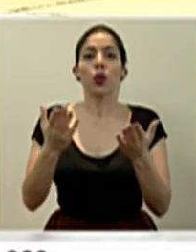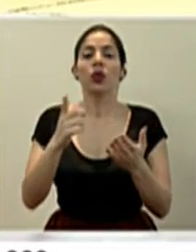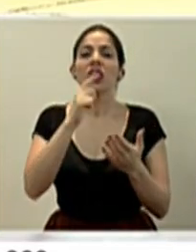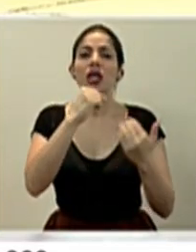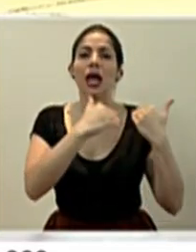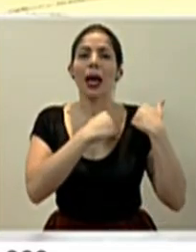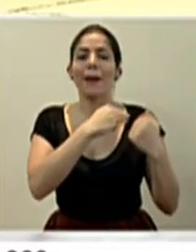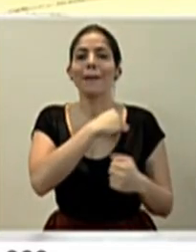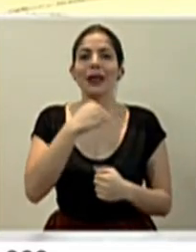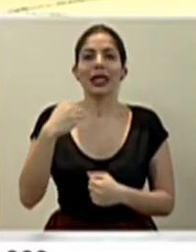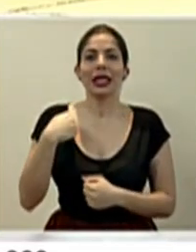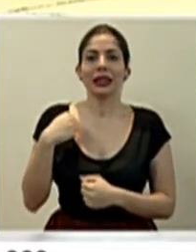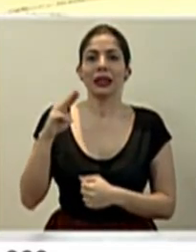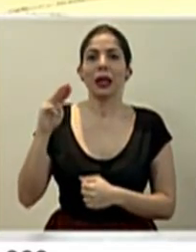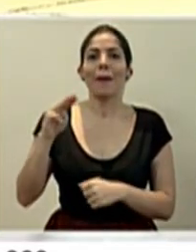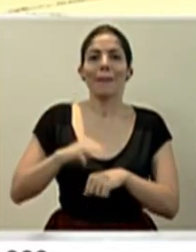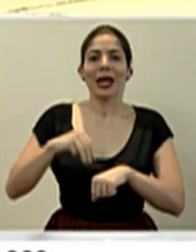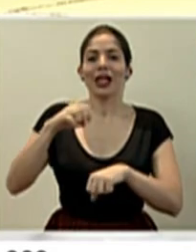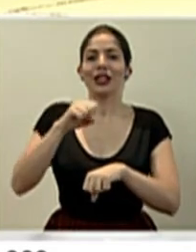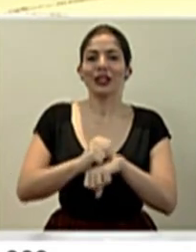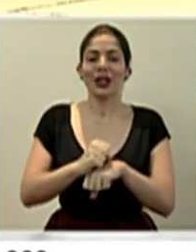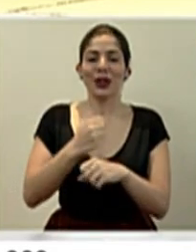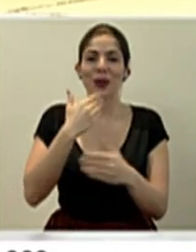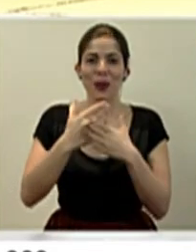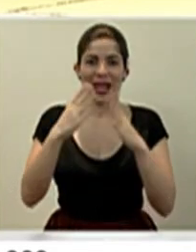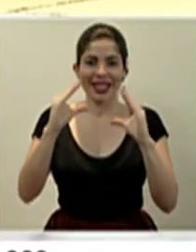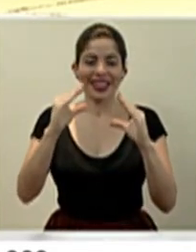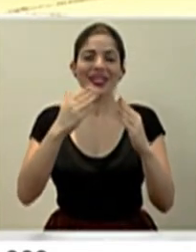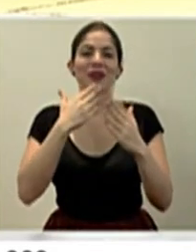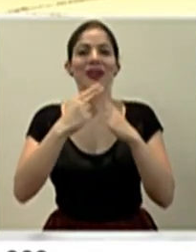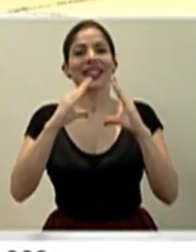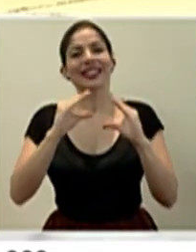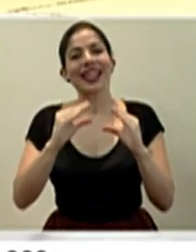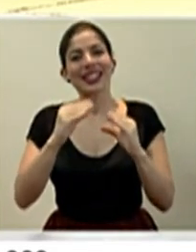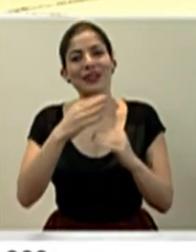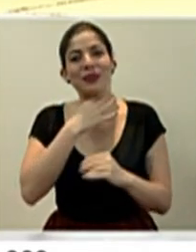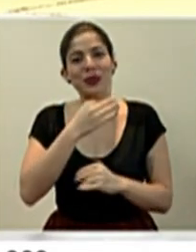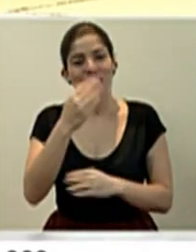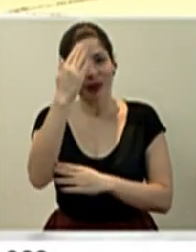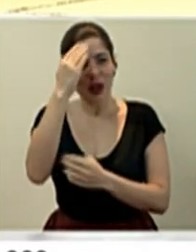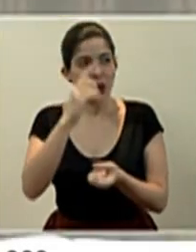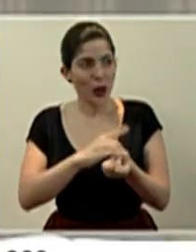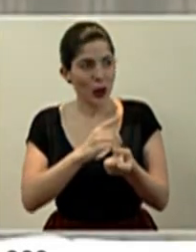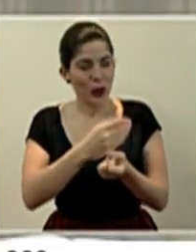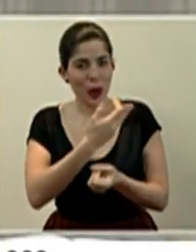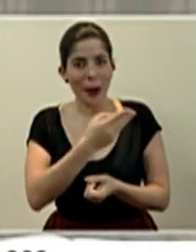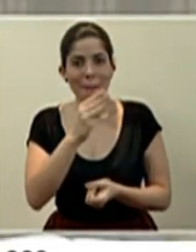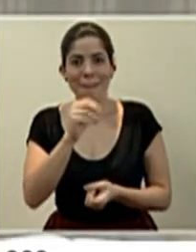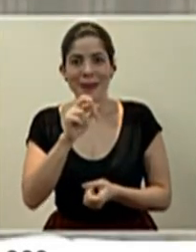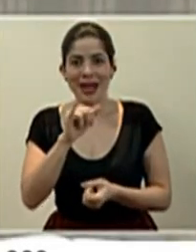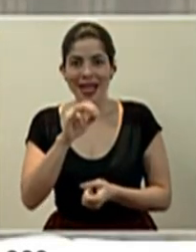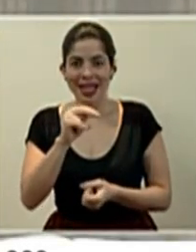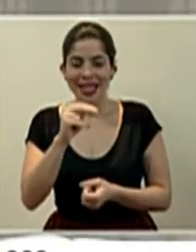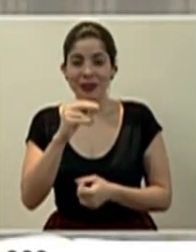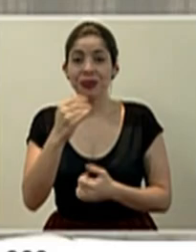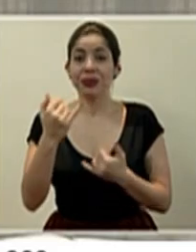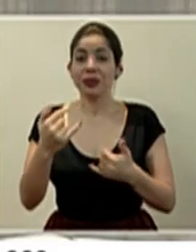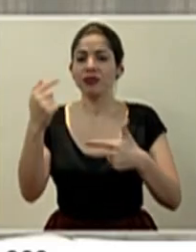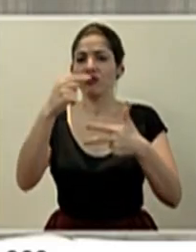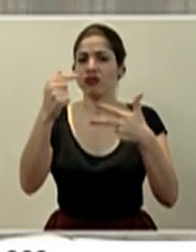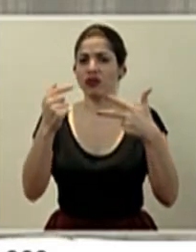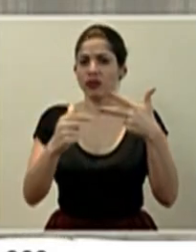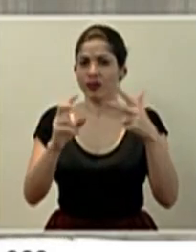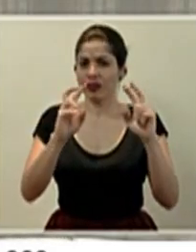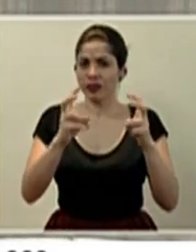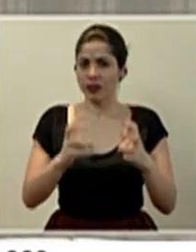del ministro Michael Soto. Buenas tardes, ministro. Buenas tardes, un gusto saludarlos, doctor Marín. Buenas tardes nuevamente. Vamos a tocar tres temas.